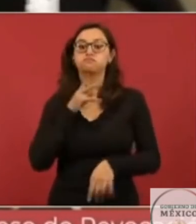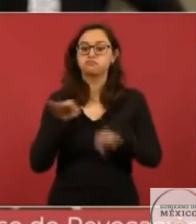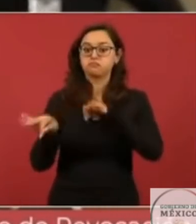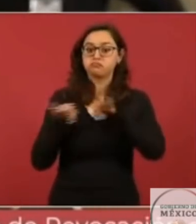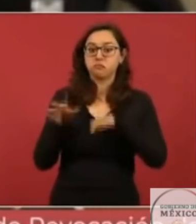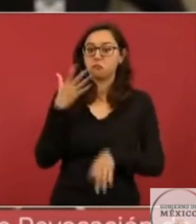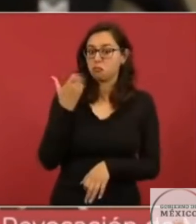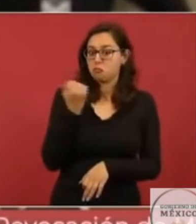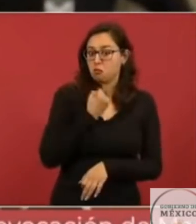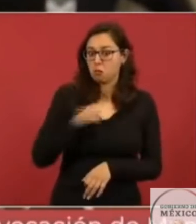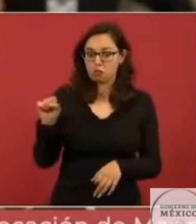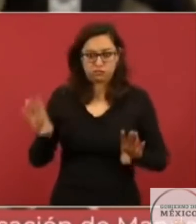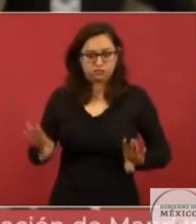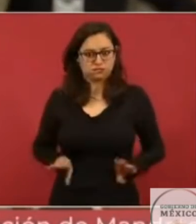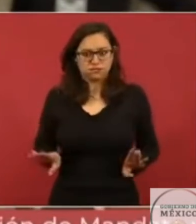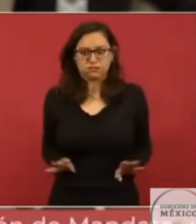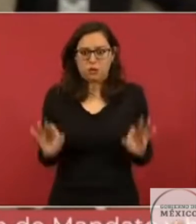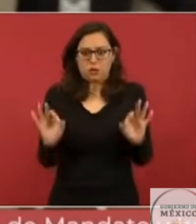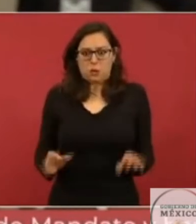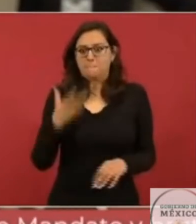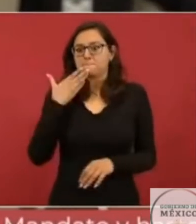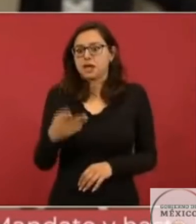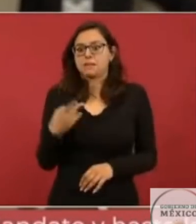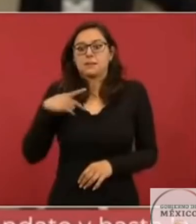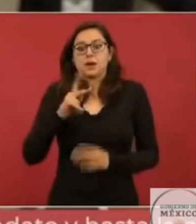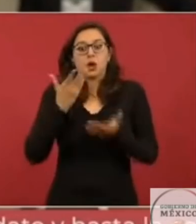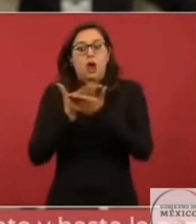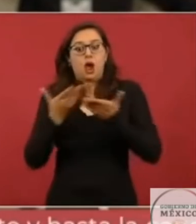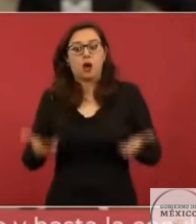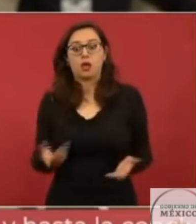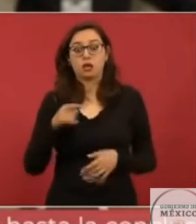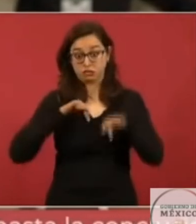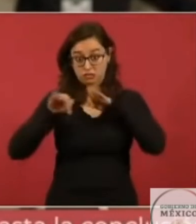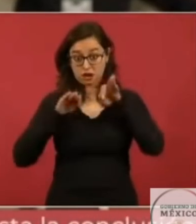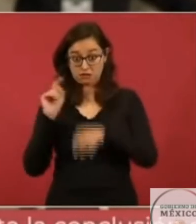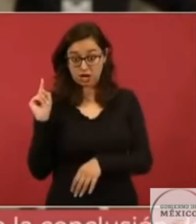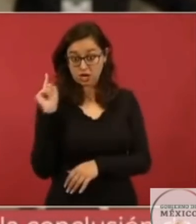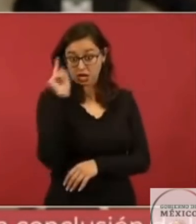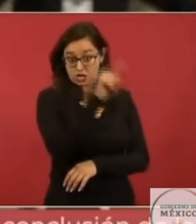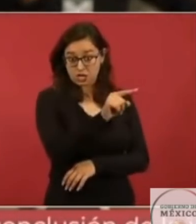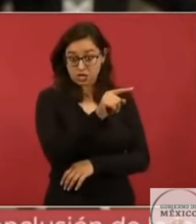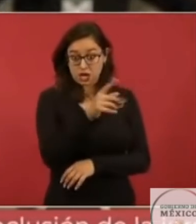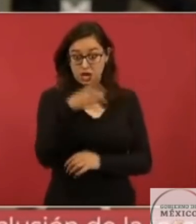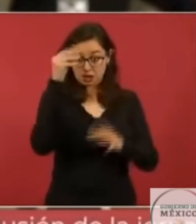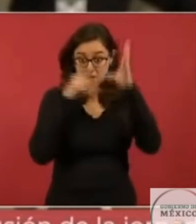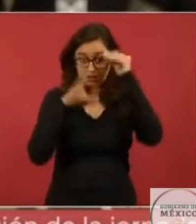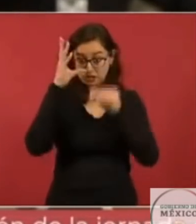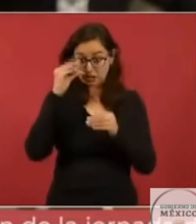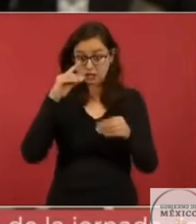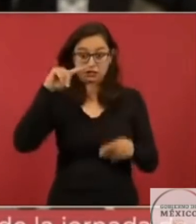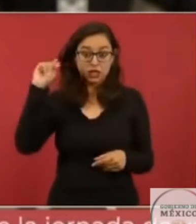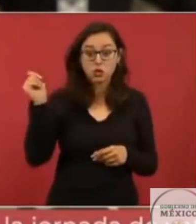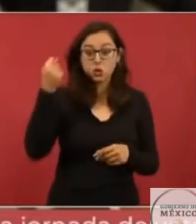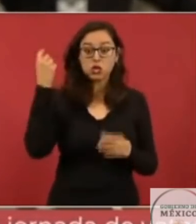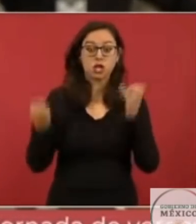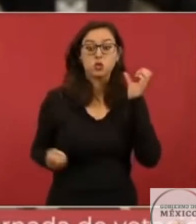importaremos o transferiremos mejor tecnología en el proceso que persigue usted de abastecer suficientes